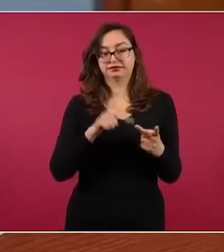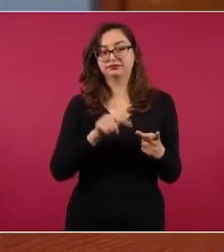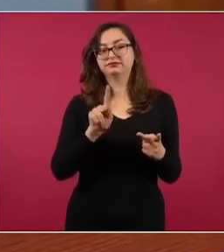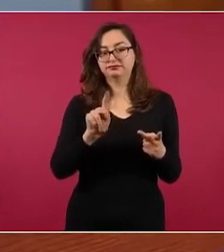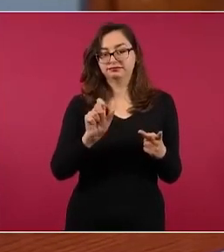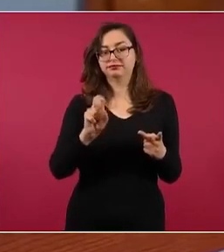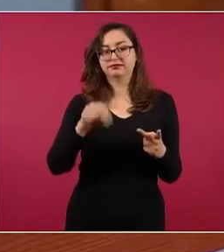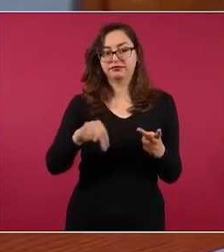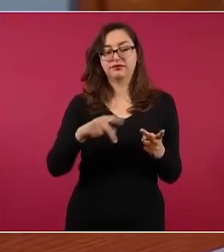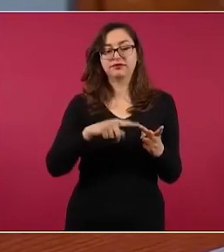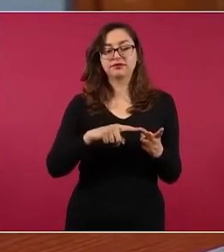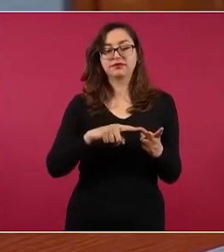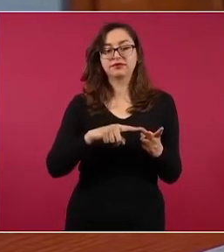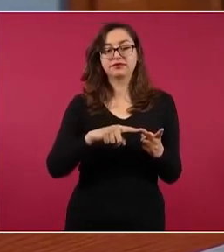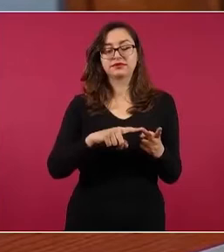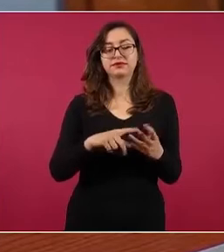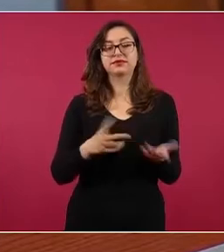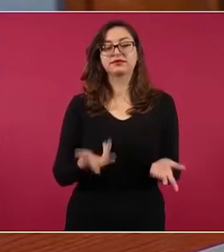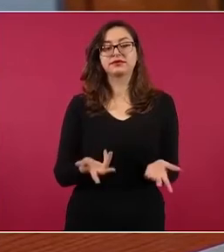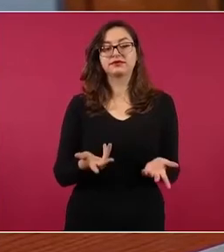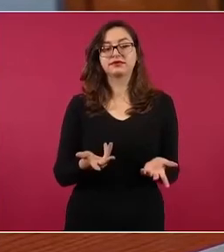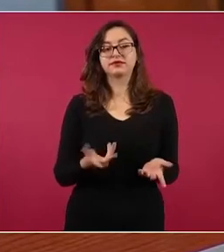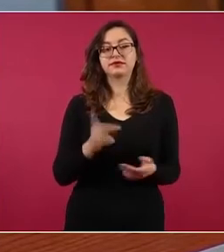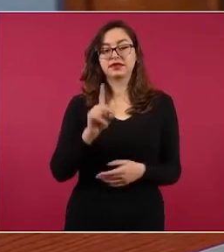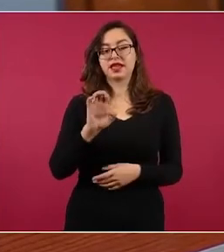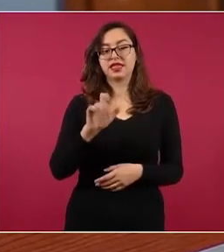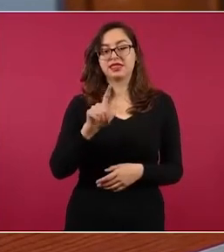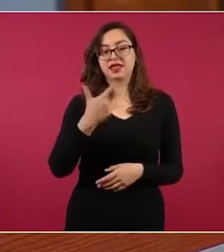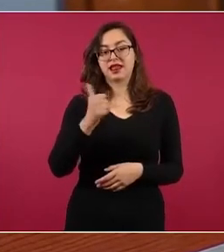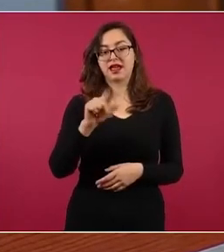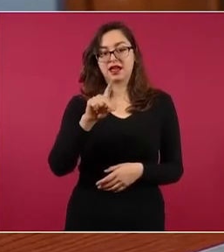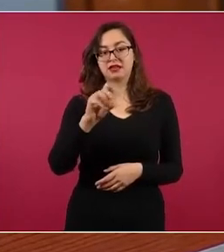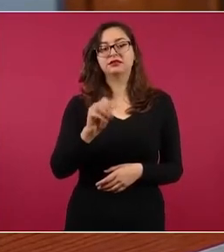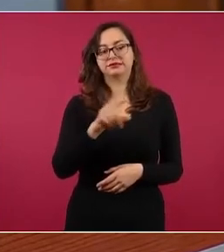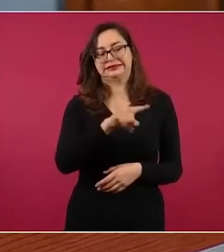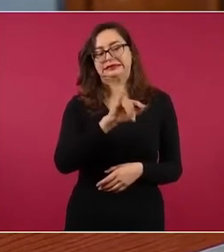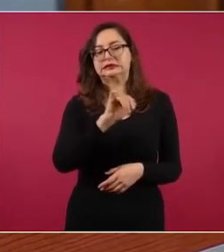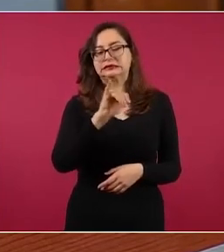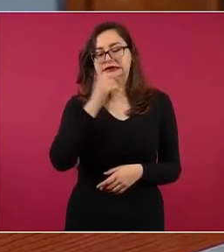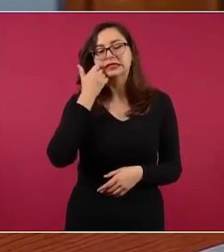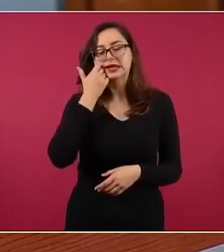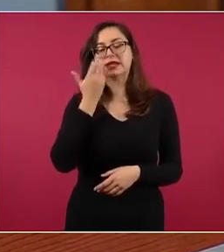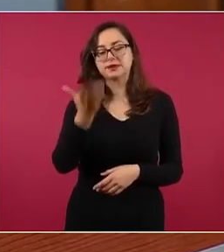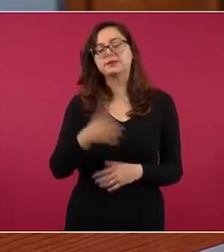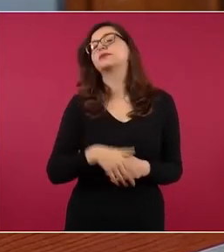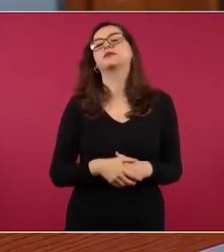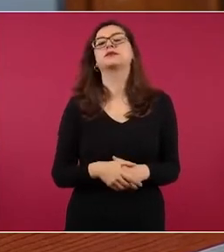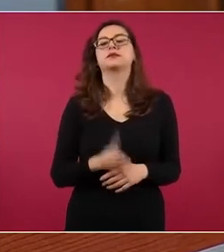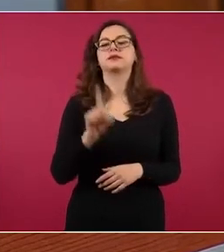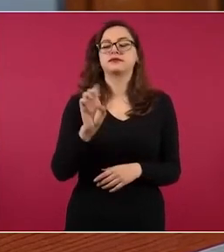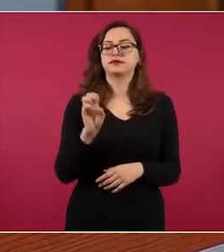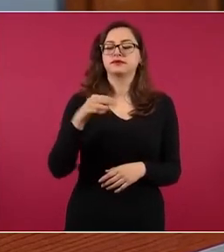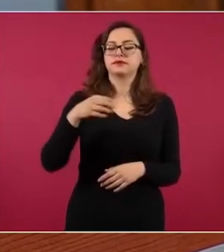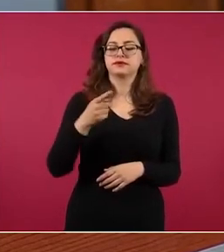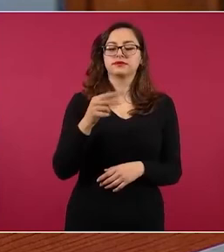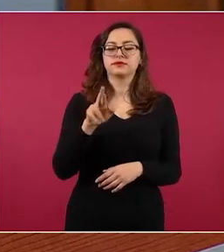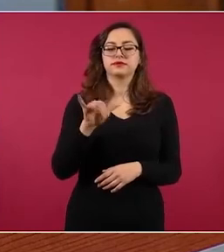Senador, Dante Delgado, Demetrio Zodi,